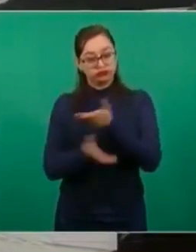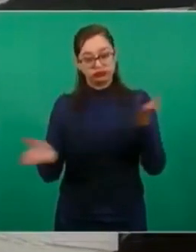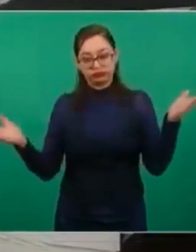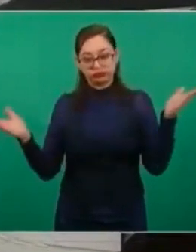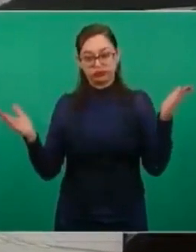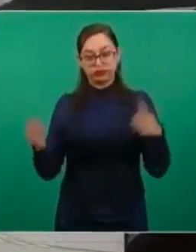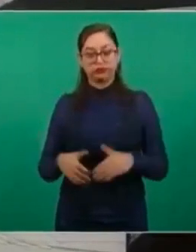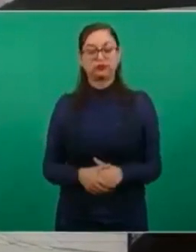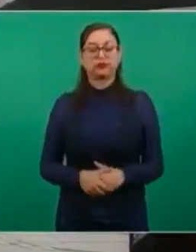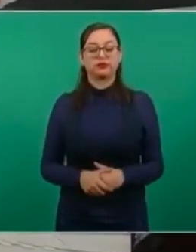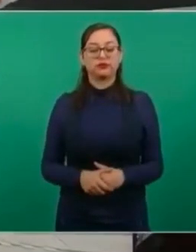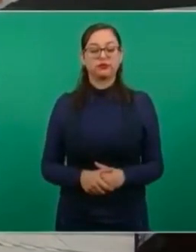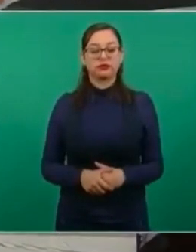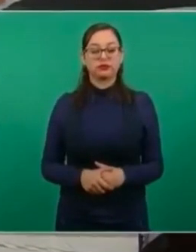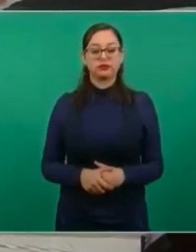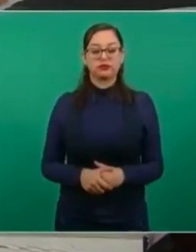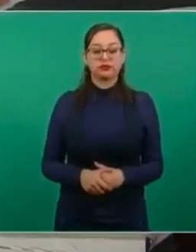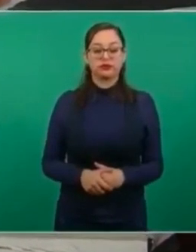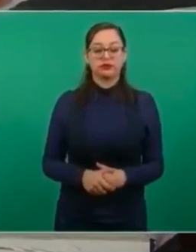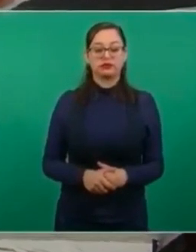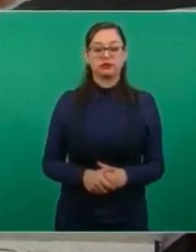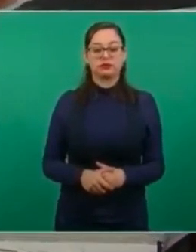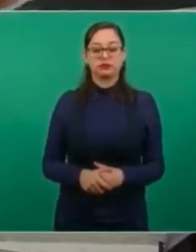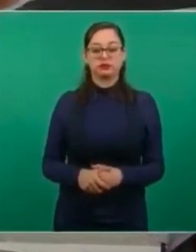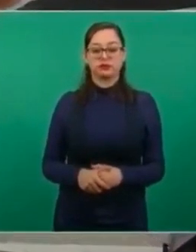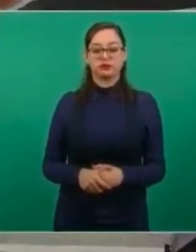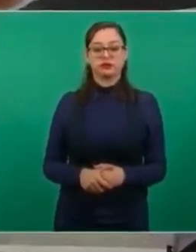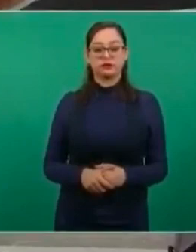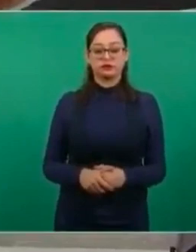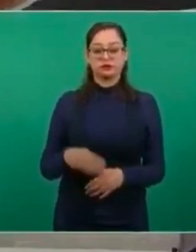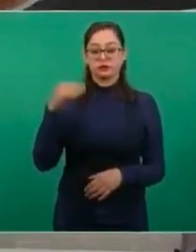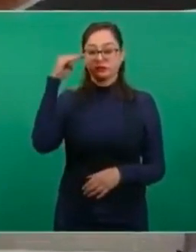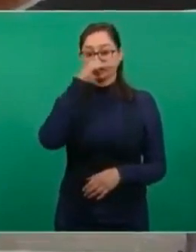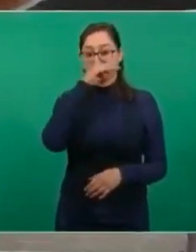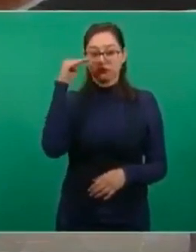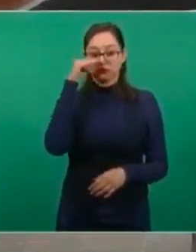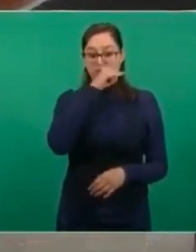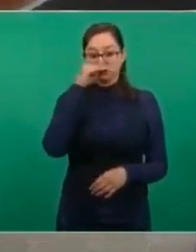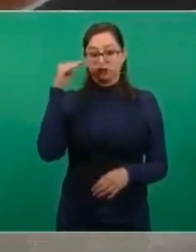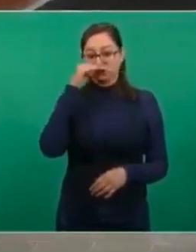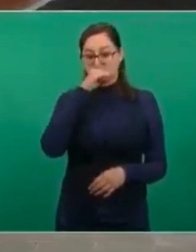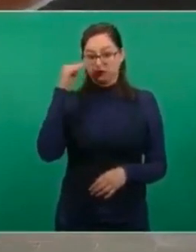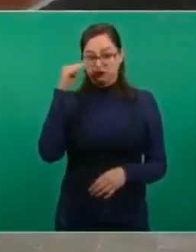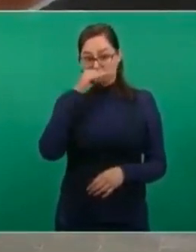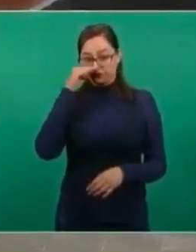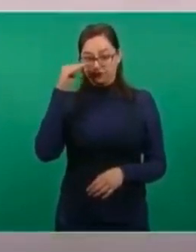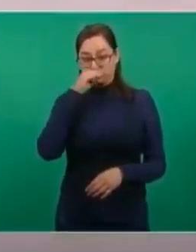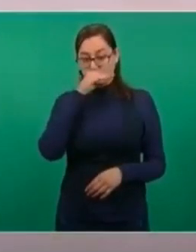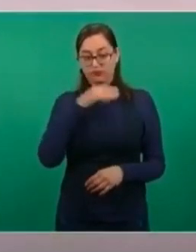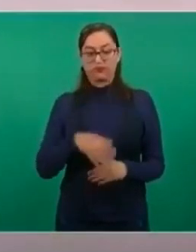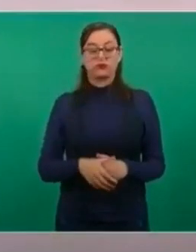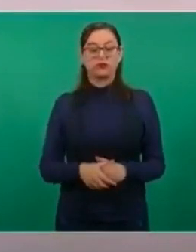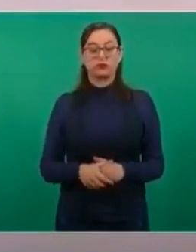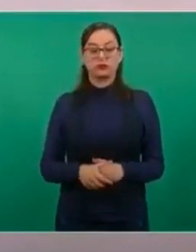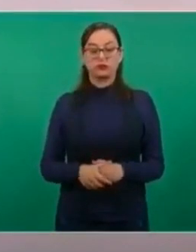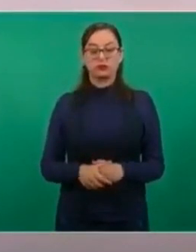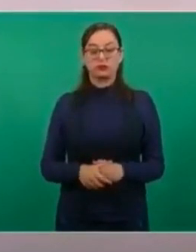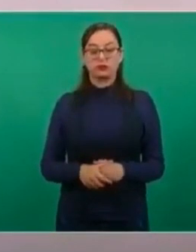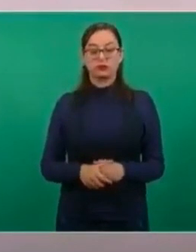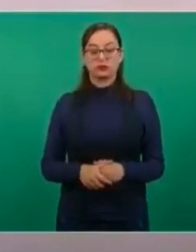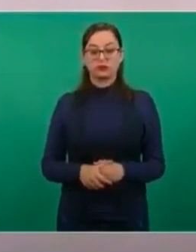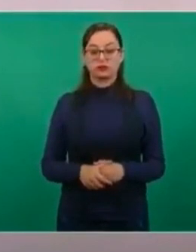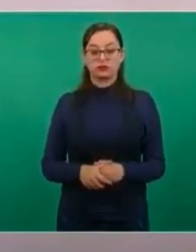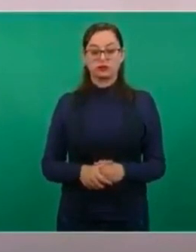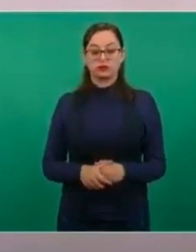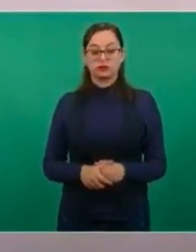que sea gratuito. Esto no